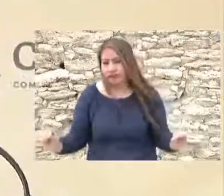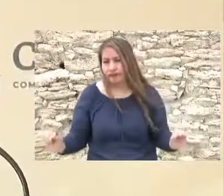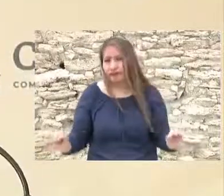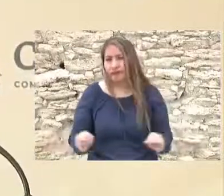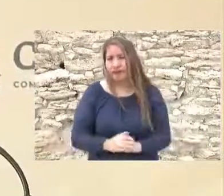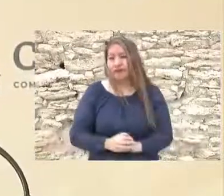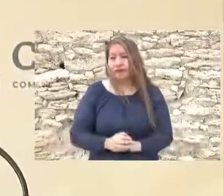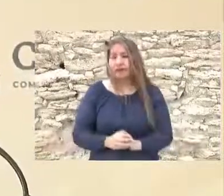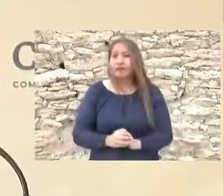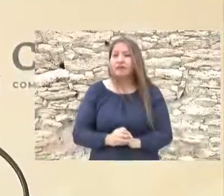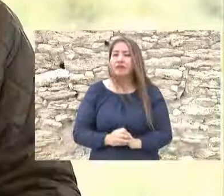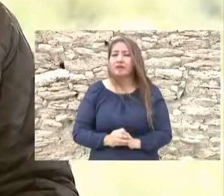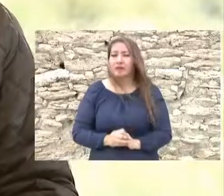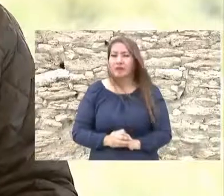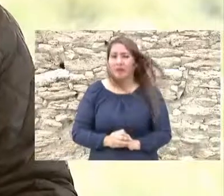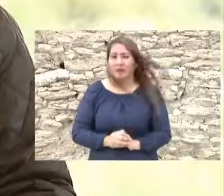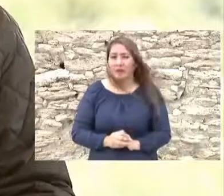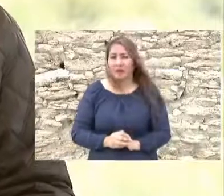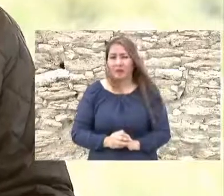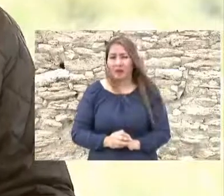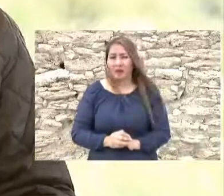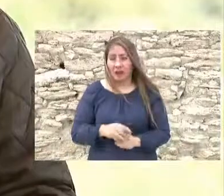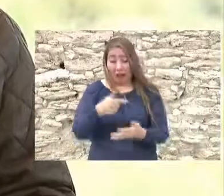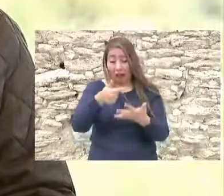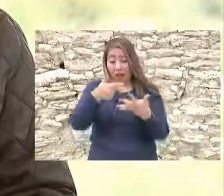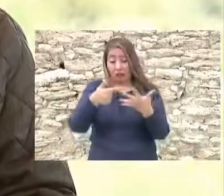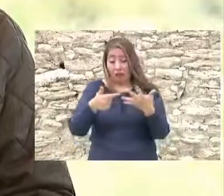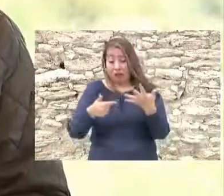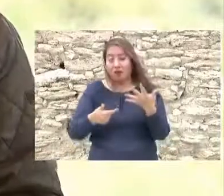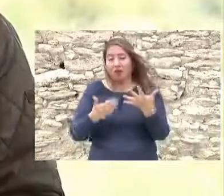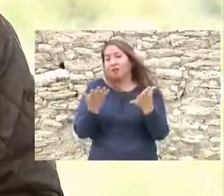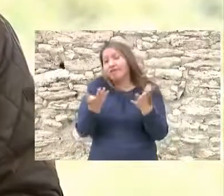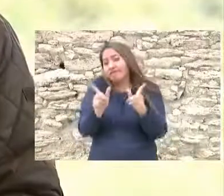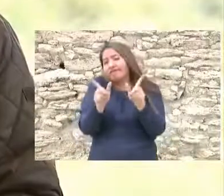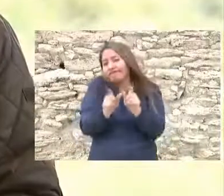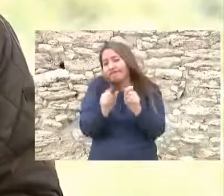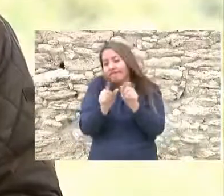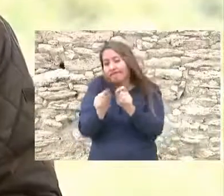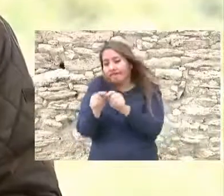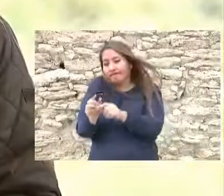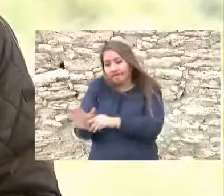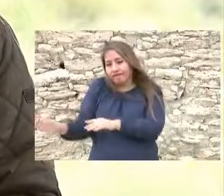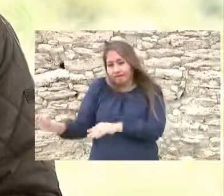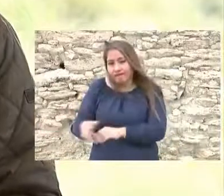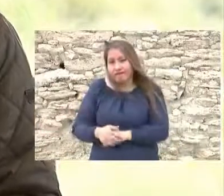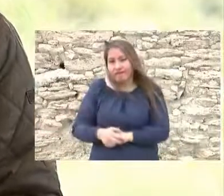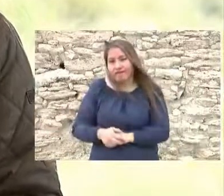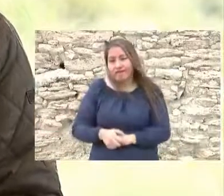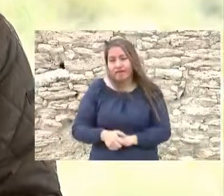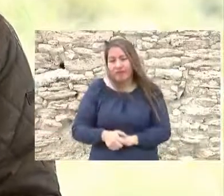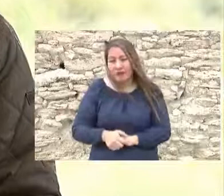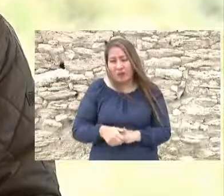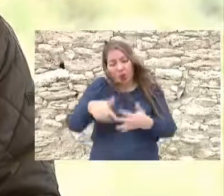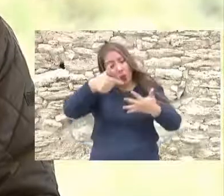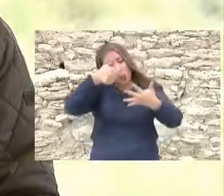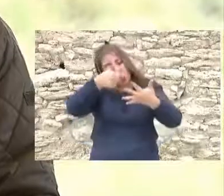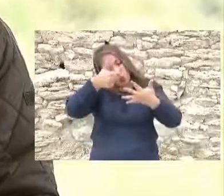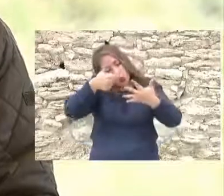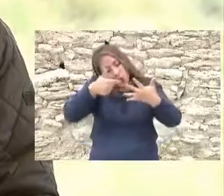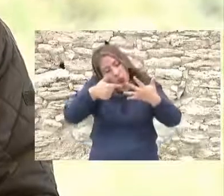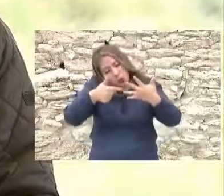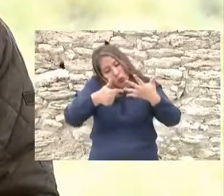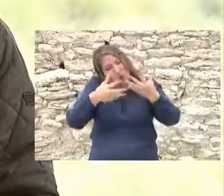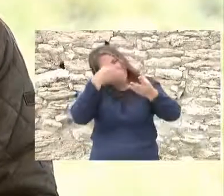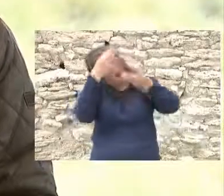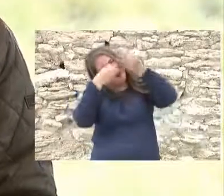bueno de todo eso a breva todas esas enseñanzas